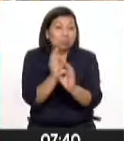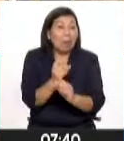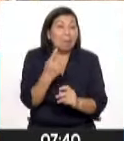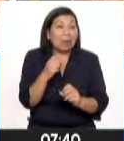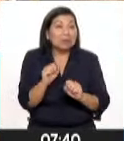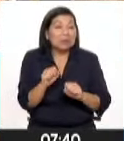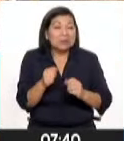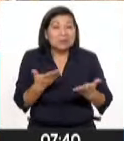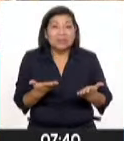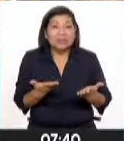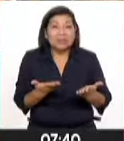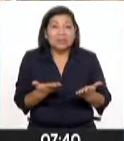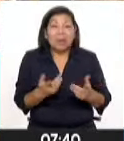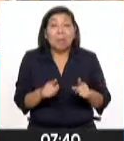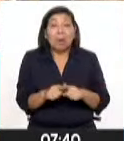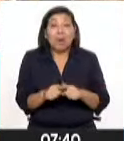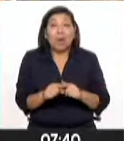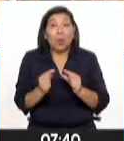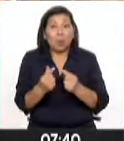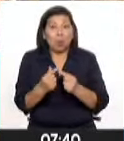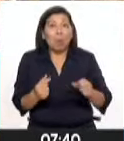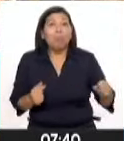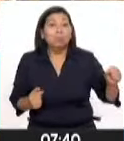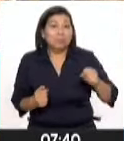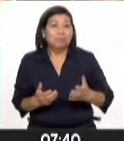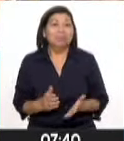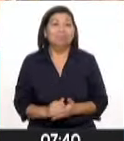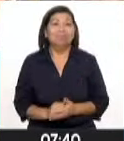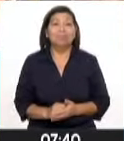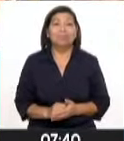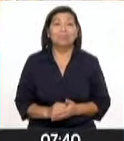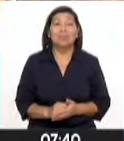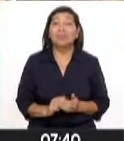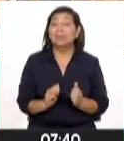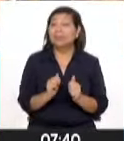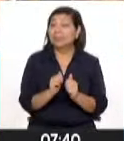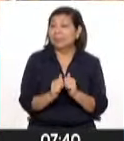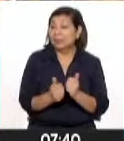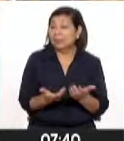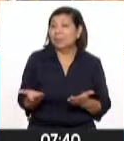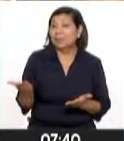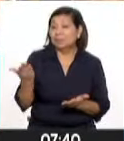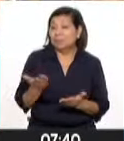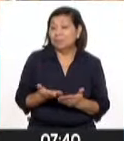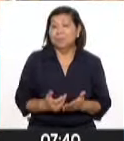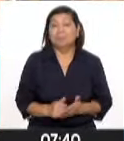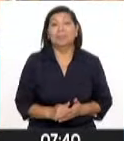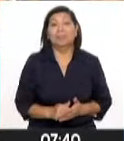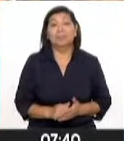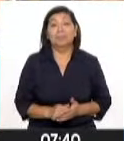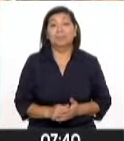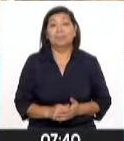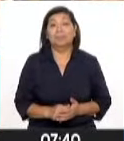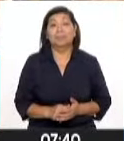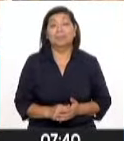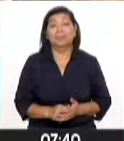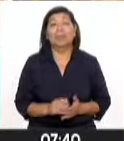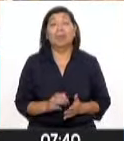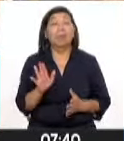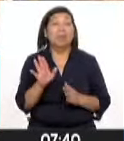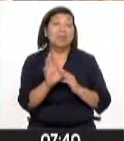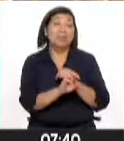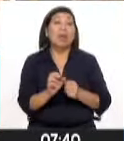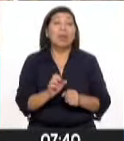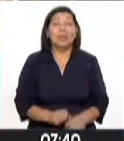para que la izquierda correísta vuelva al poder en Ecuador,